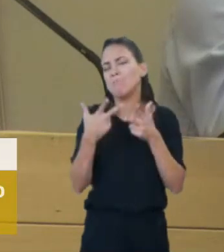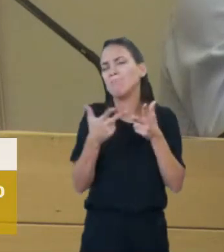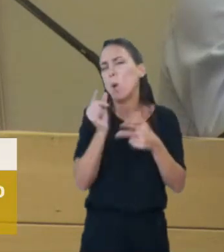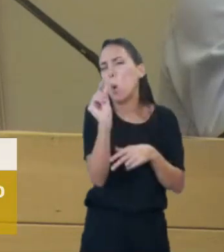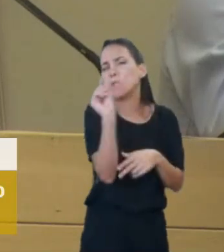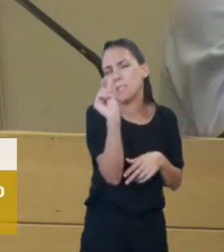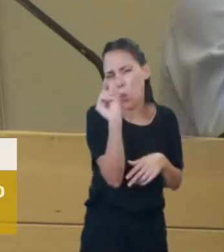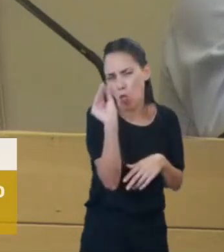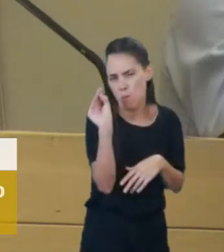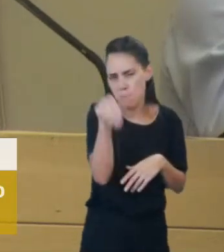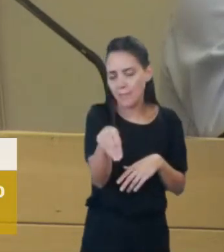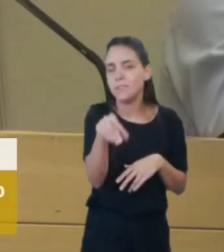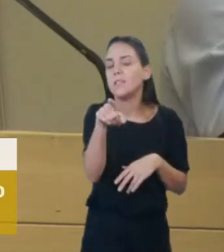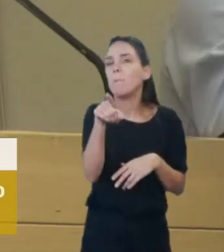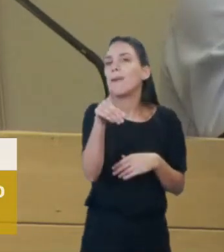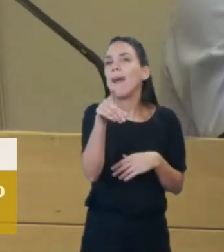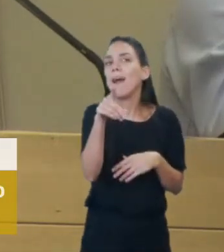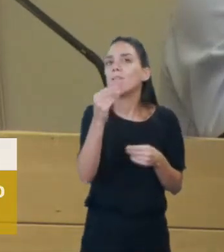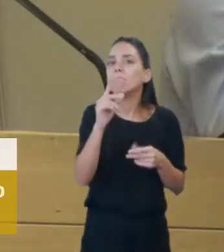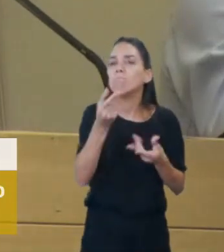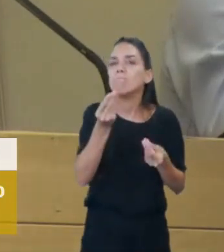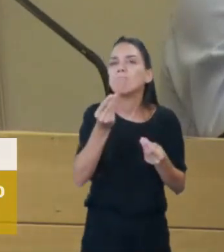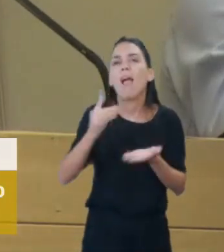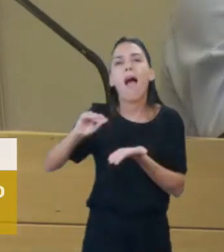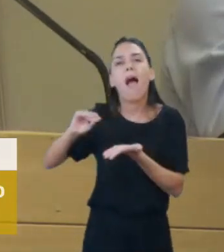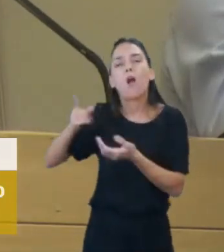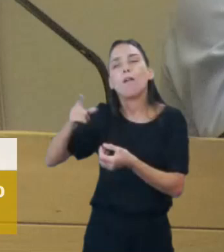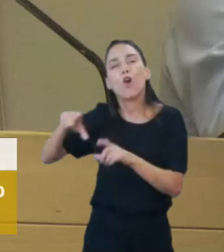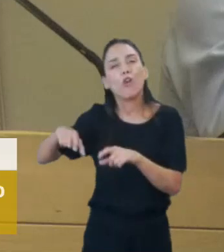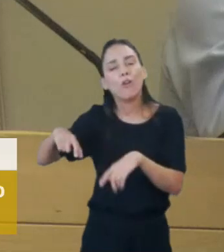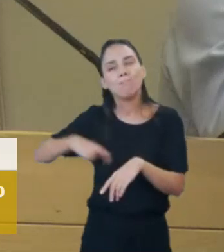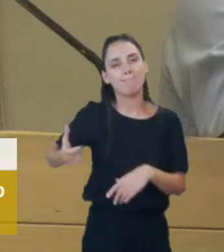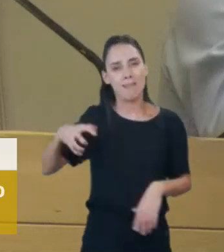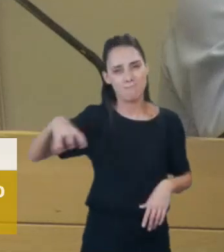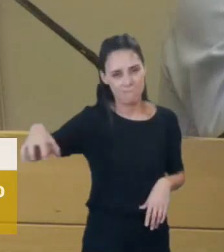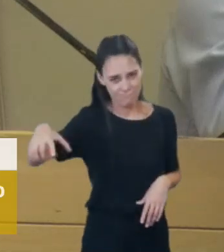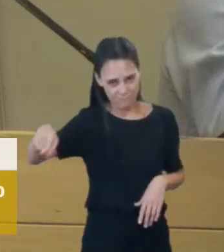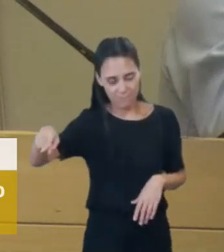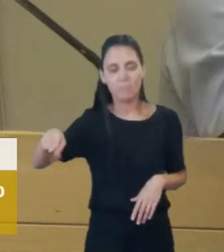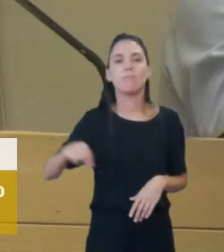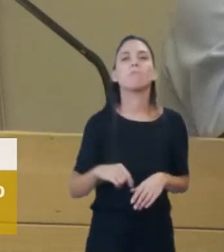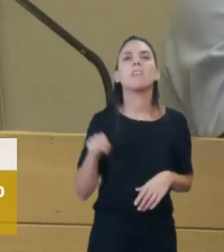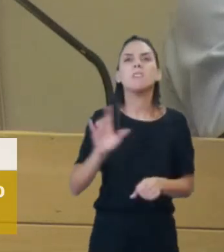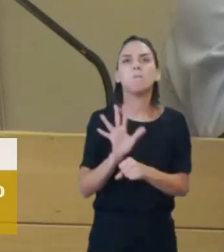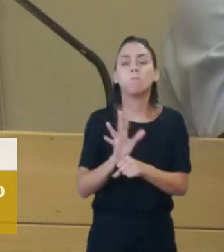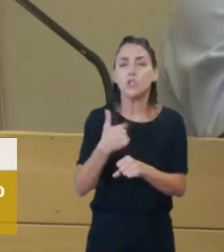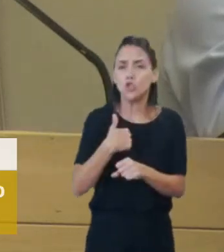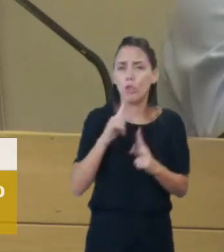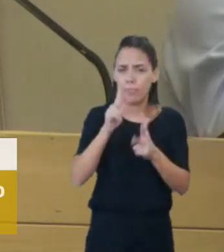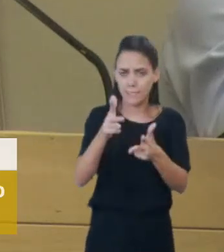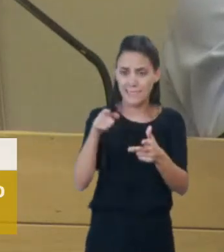vinculan a esto con la Administración Provincial del Seguro de Salud, con lo cual, Presidenta, en esto le decía,